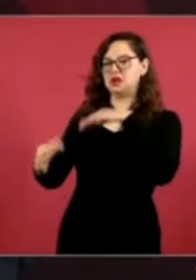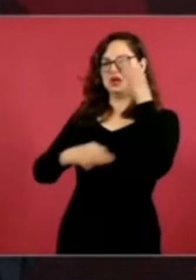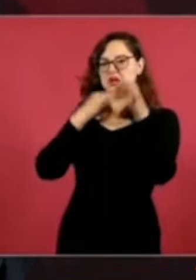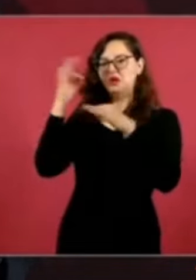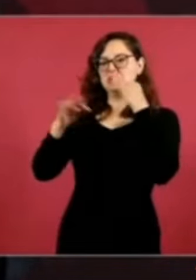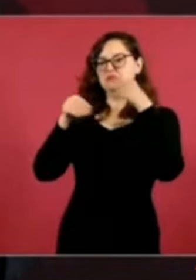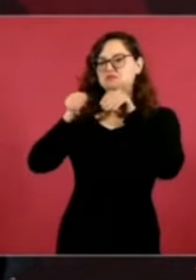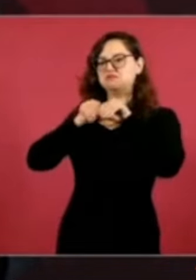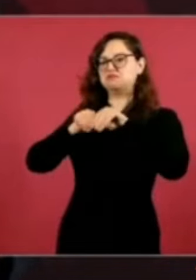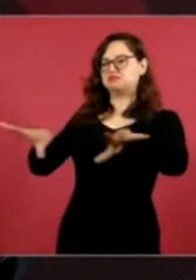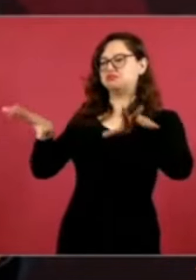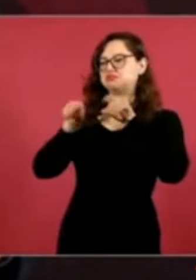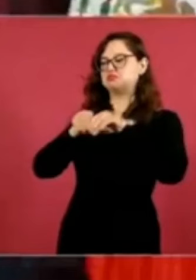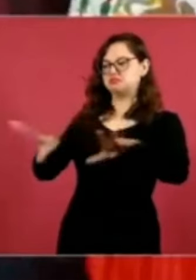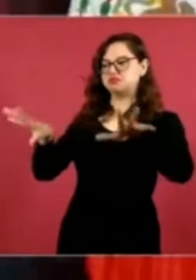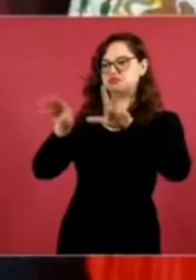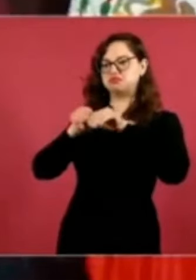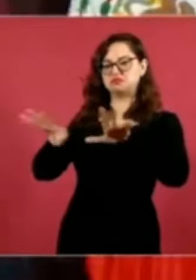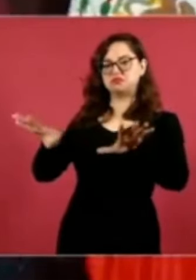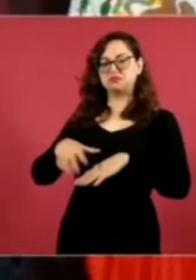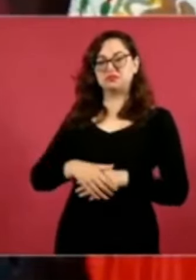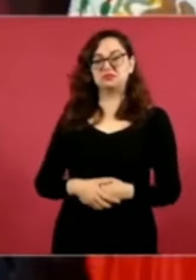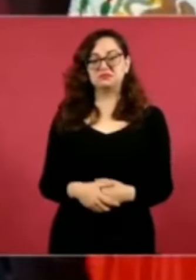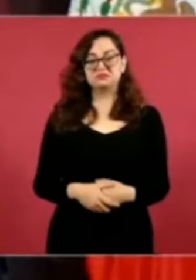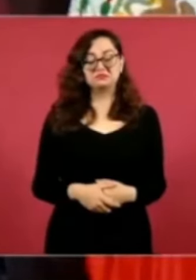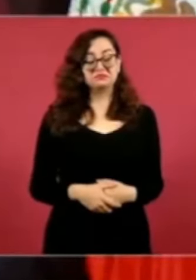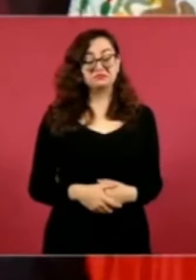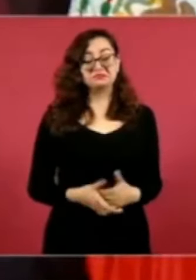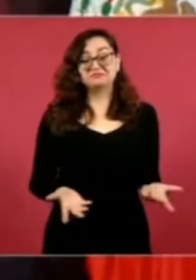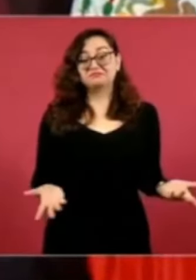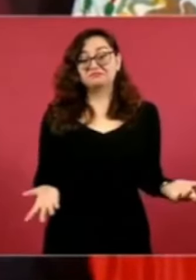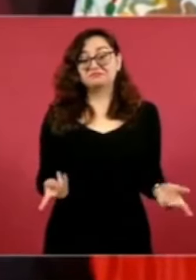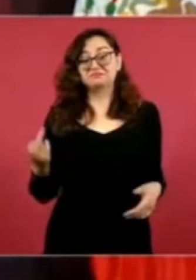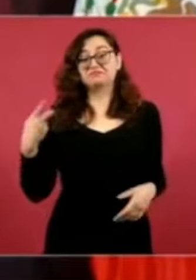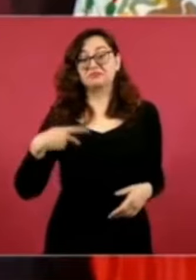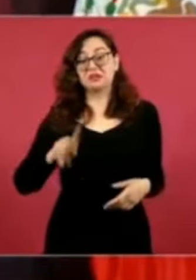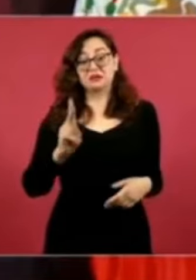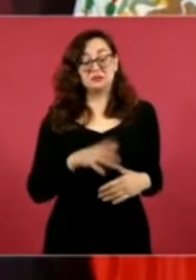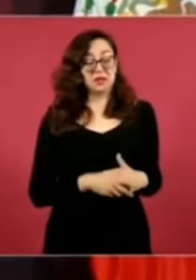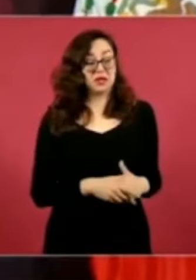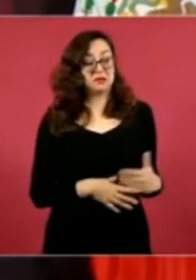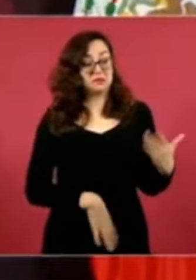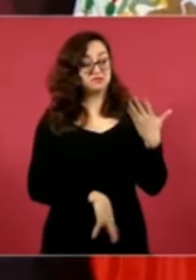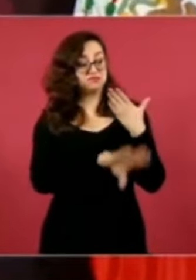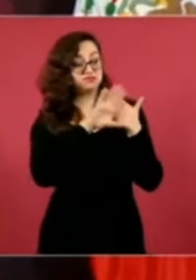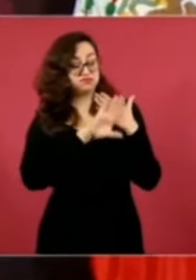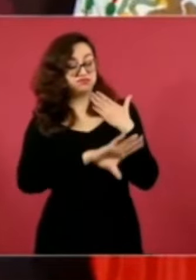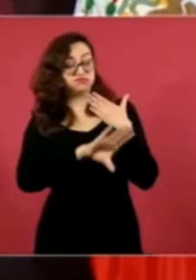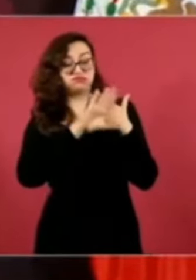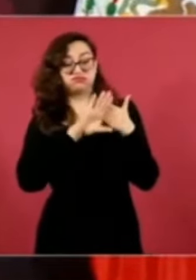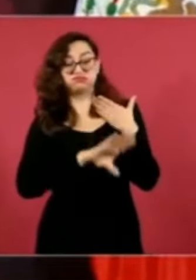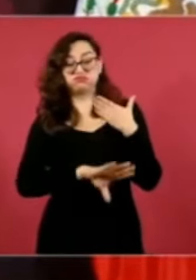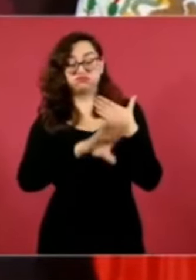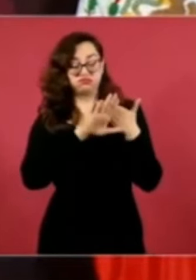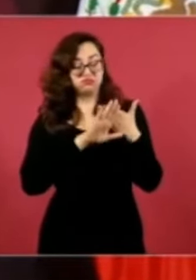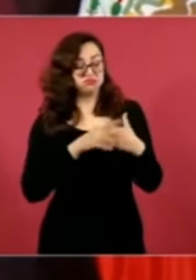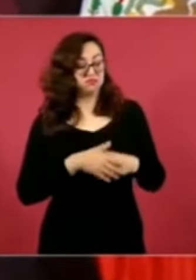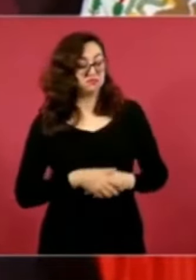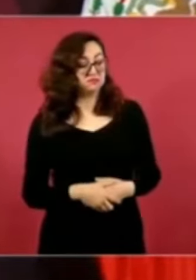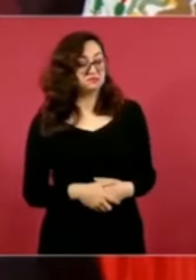Nada más que yo sigo al pie de la letra la recomendación.